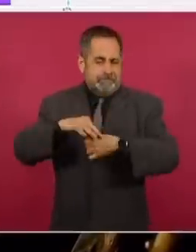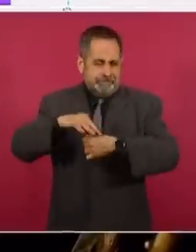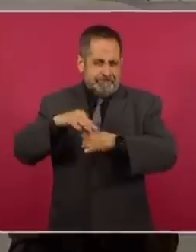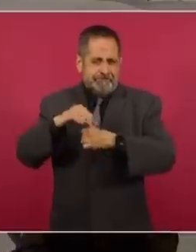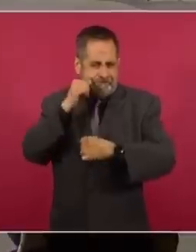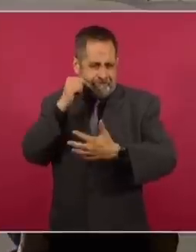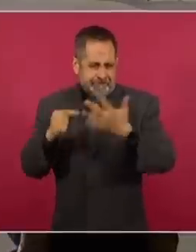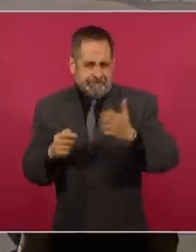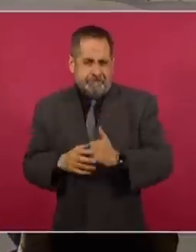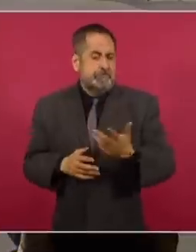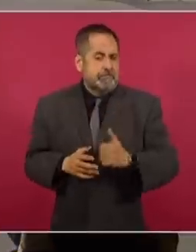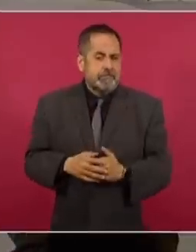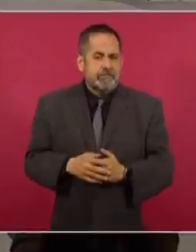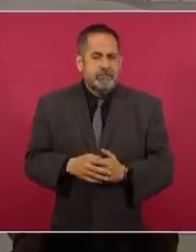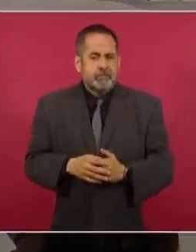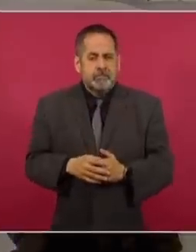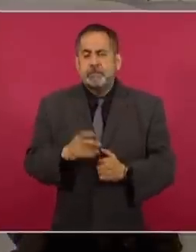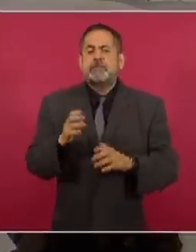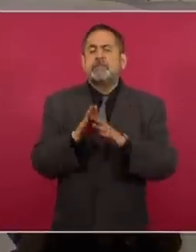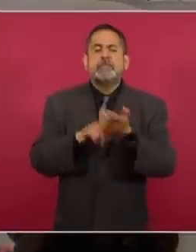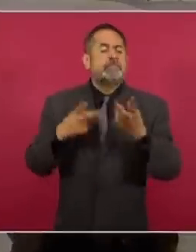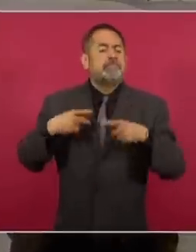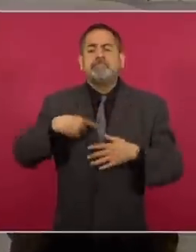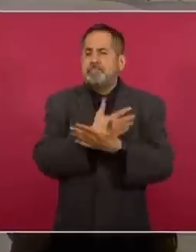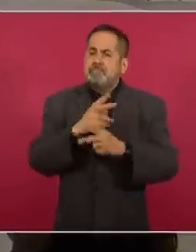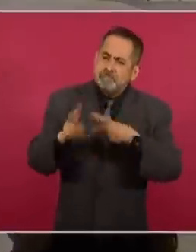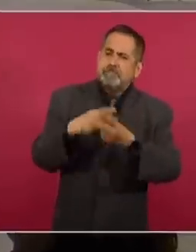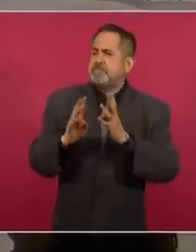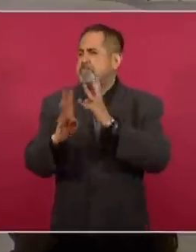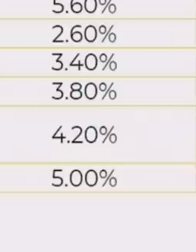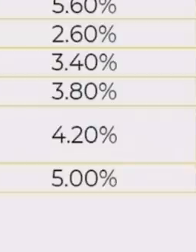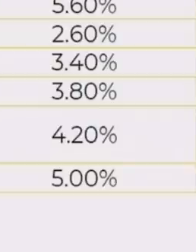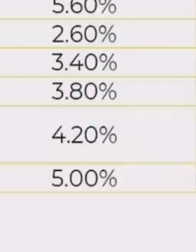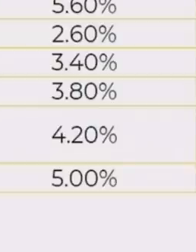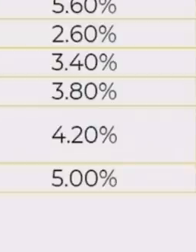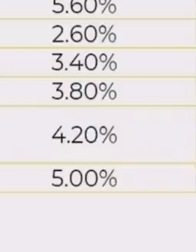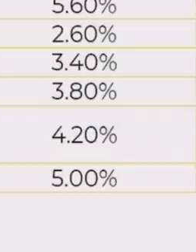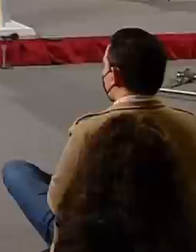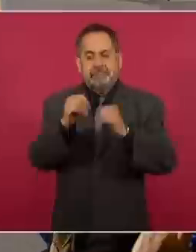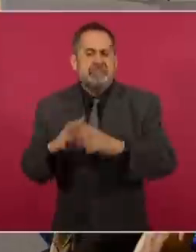cómo participaron los ciudadanos por Estado.